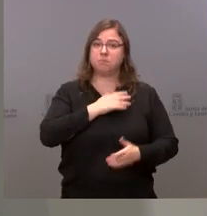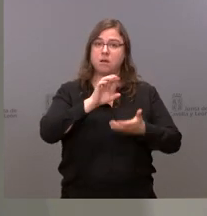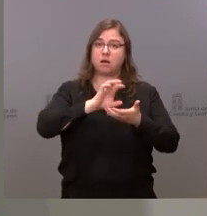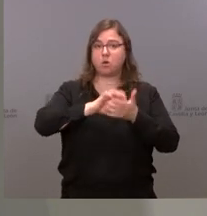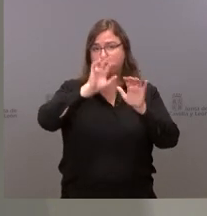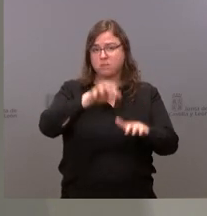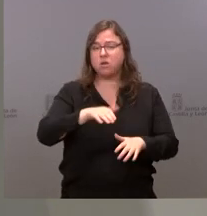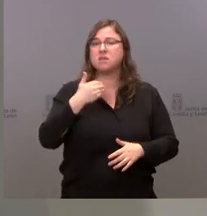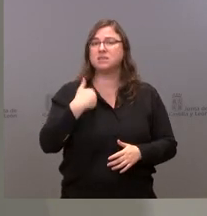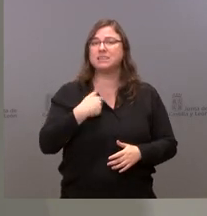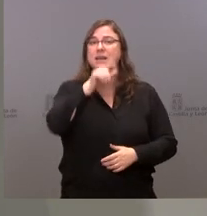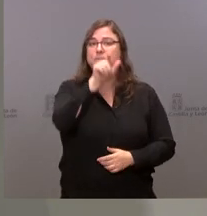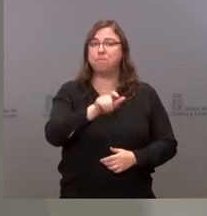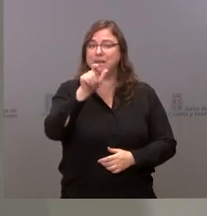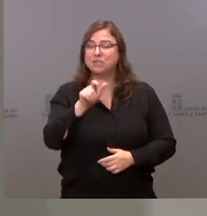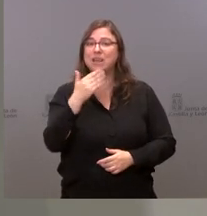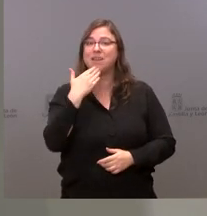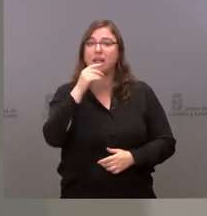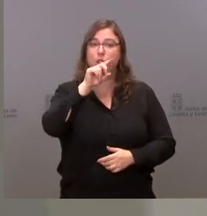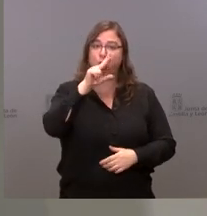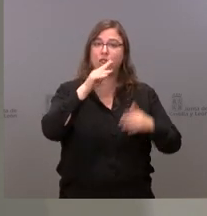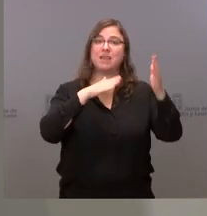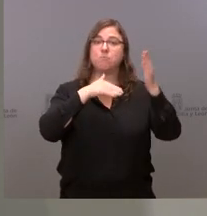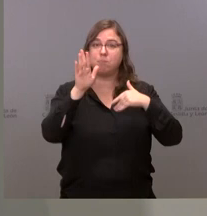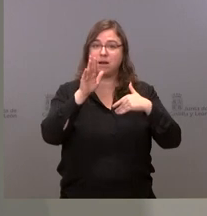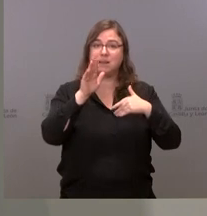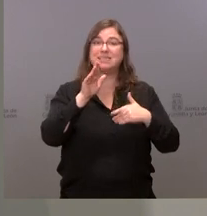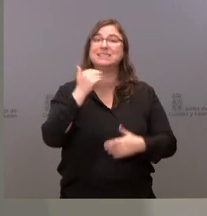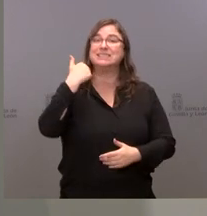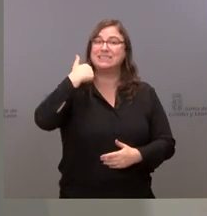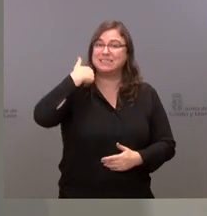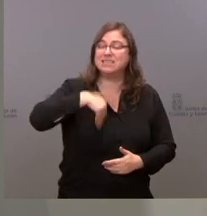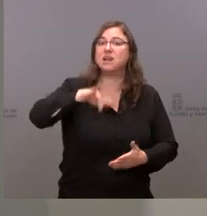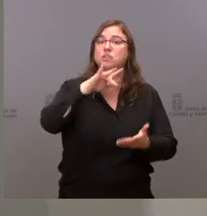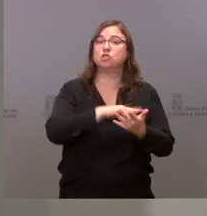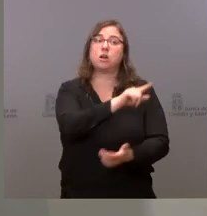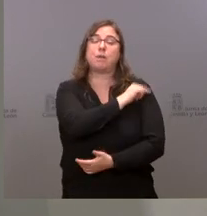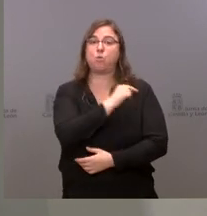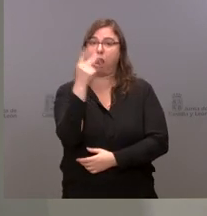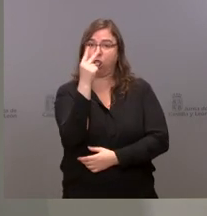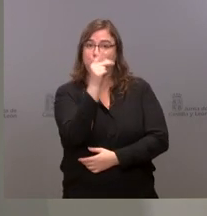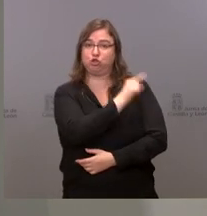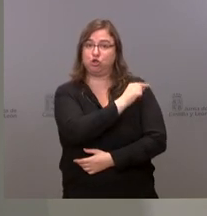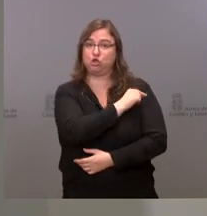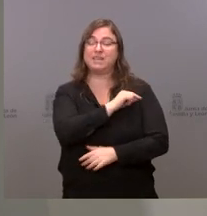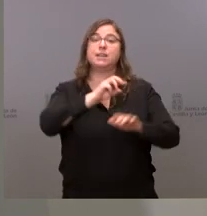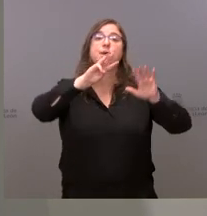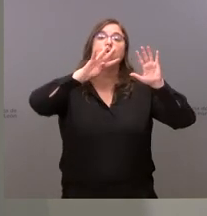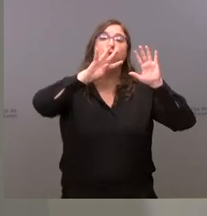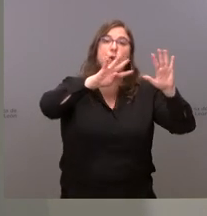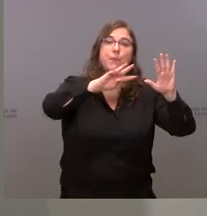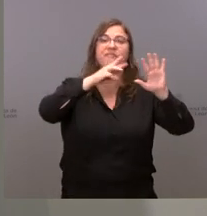respecto de la población de más de 12 años, tenemos ya vacunados con las dos dosis el 93%